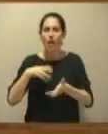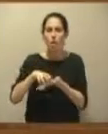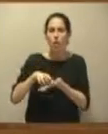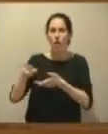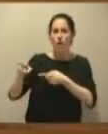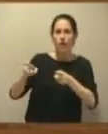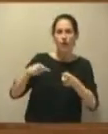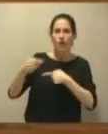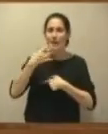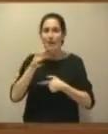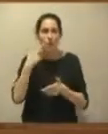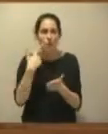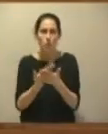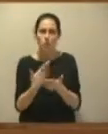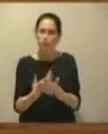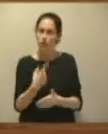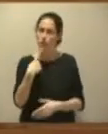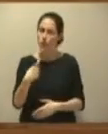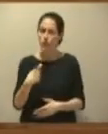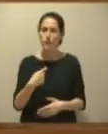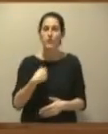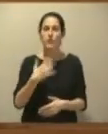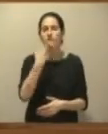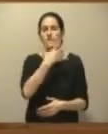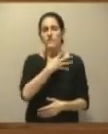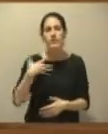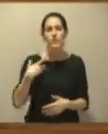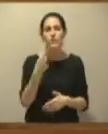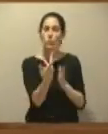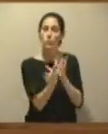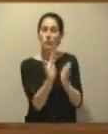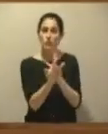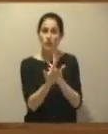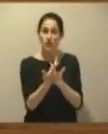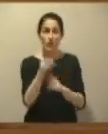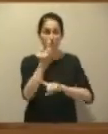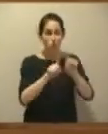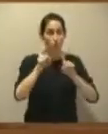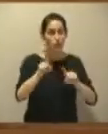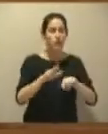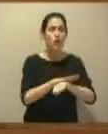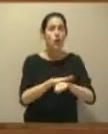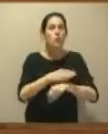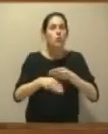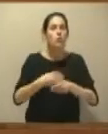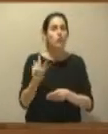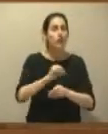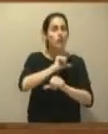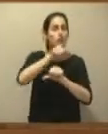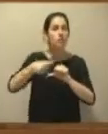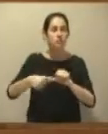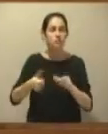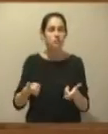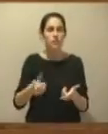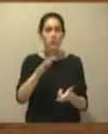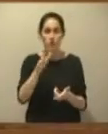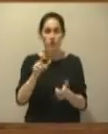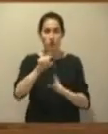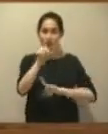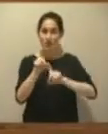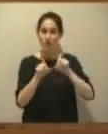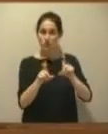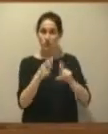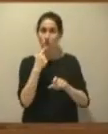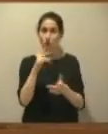difícil de acreditarla. Nos gustaría que nos explicase qué ha hecho el Gobierno respecto a este problema, porque, precisamente, como yo le decía en la interpelación